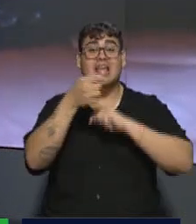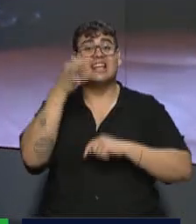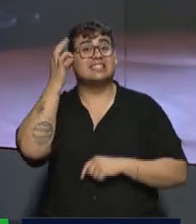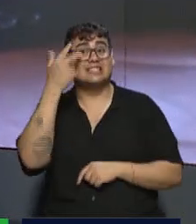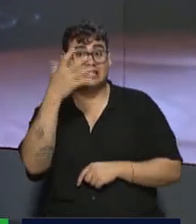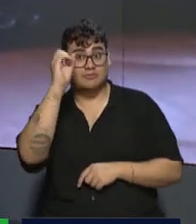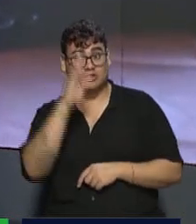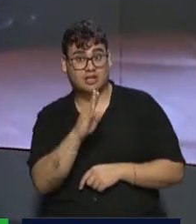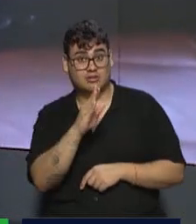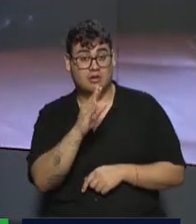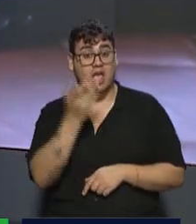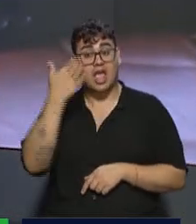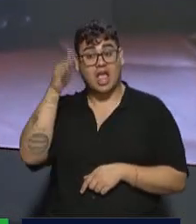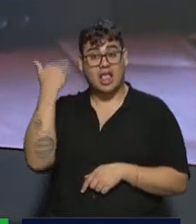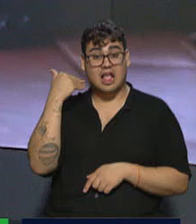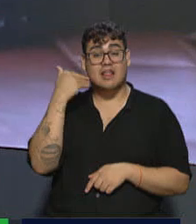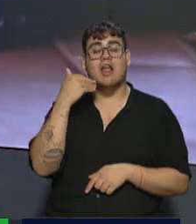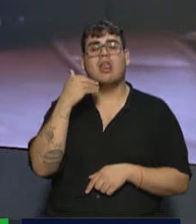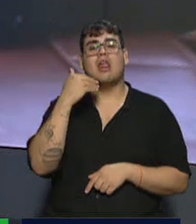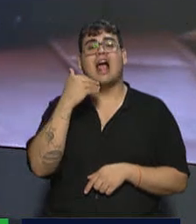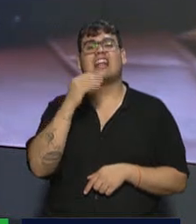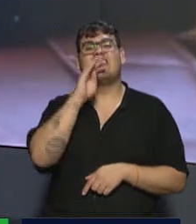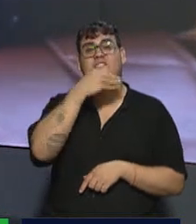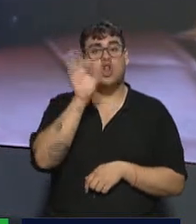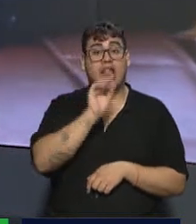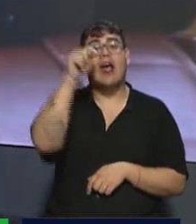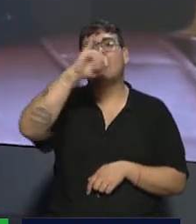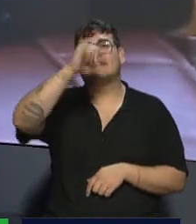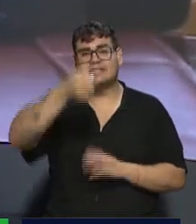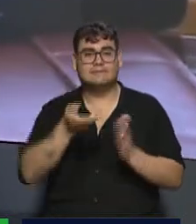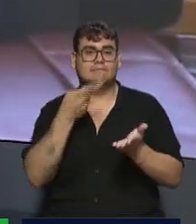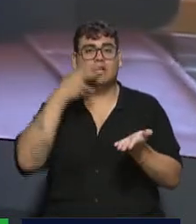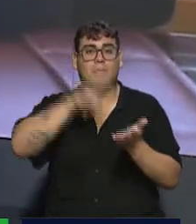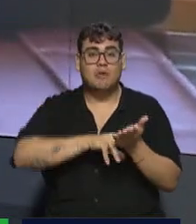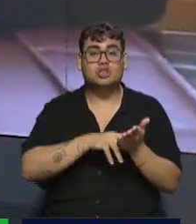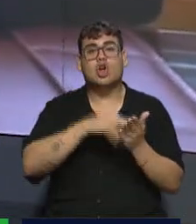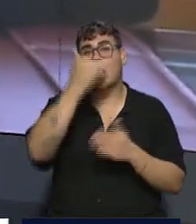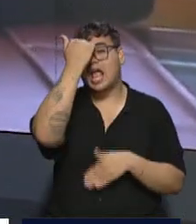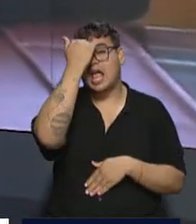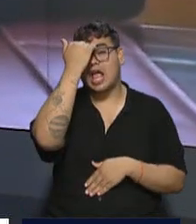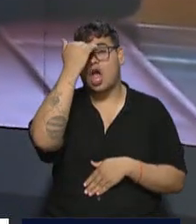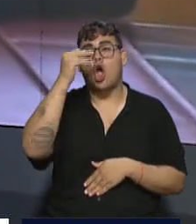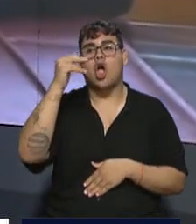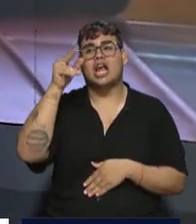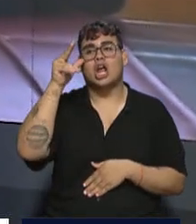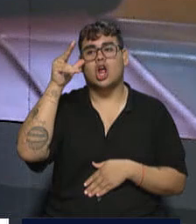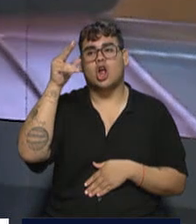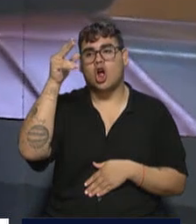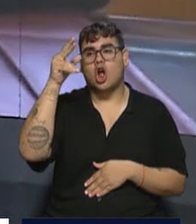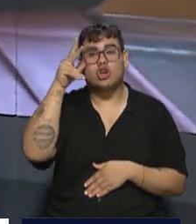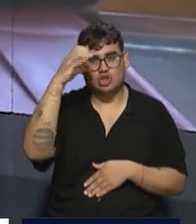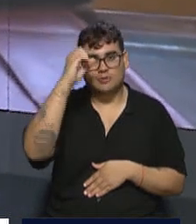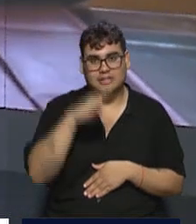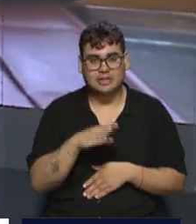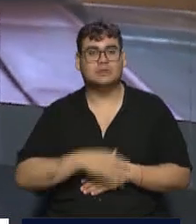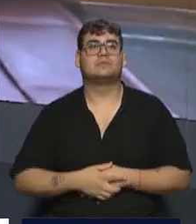pasó al 15, en un Santiamen y ahora al 8. Bioeconomía se denomina la cartera. Secretario de Bioeconomía. sí, de